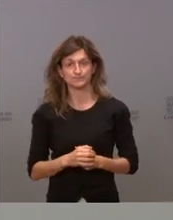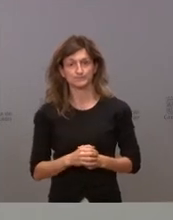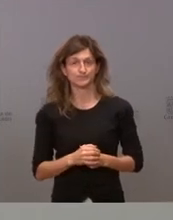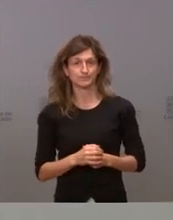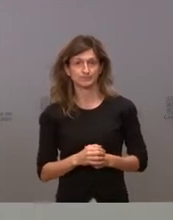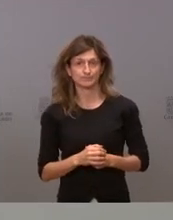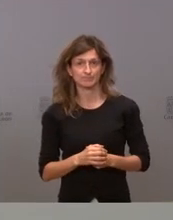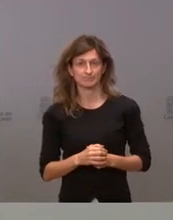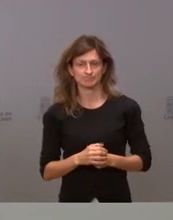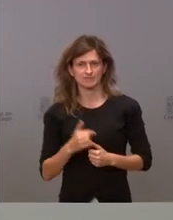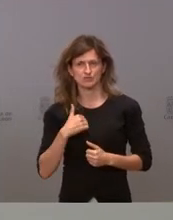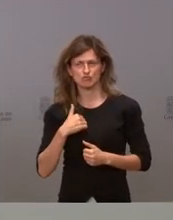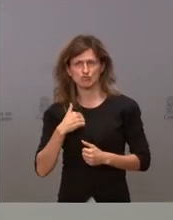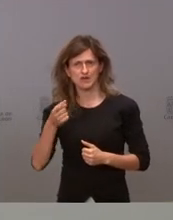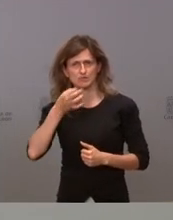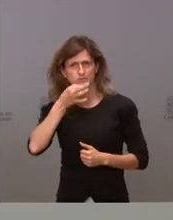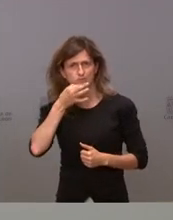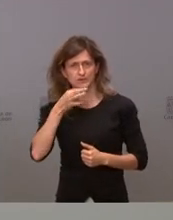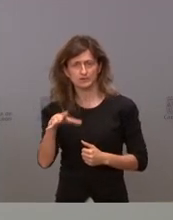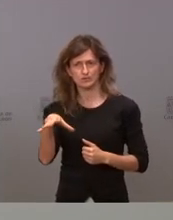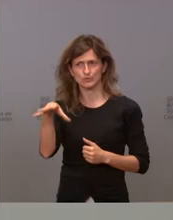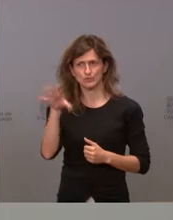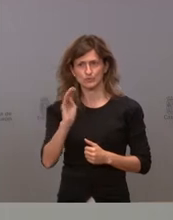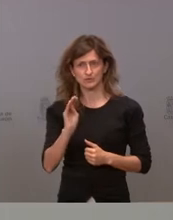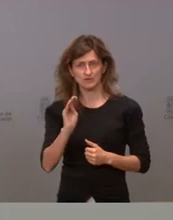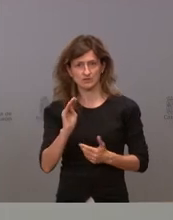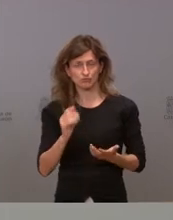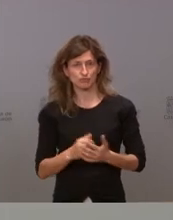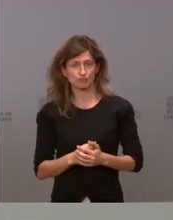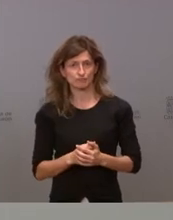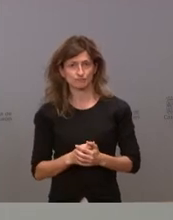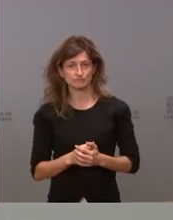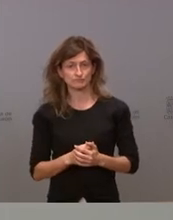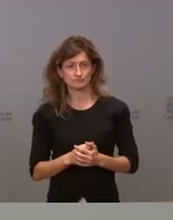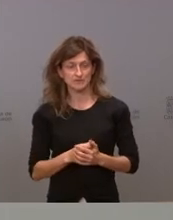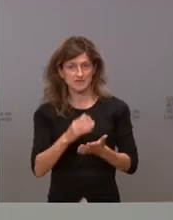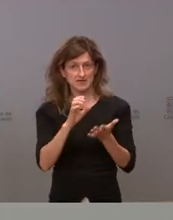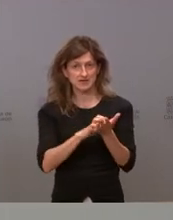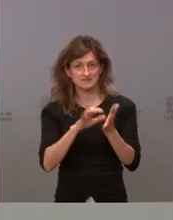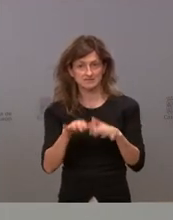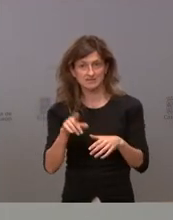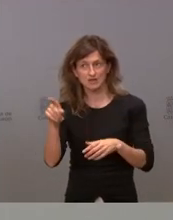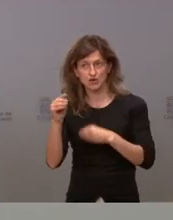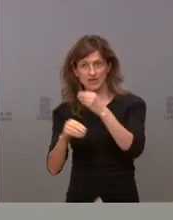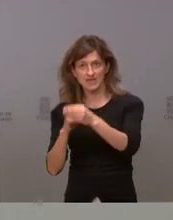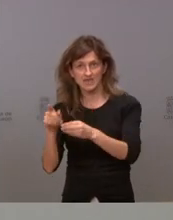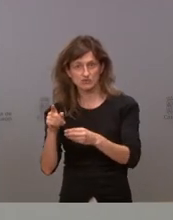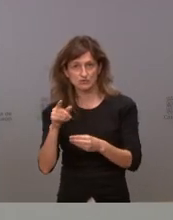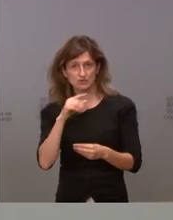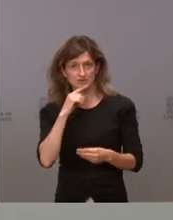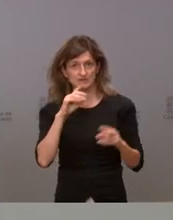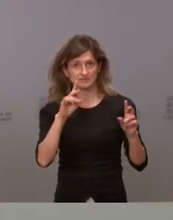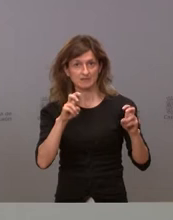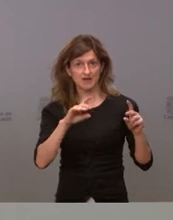no entendemos muy bien qué le hemos hecho en esta comunidad al gobierno el azúcar